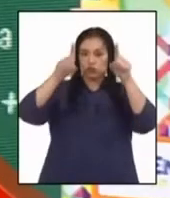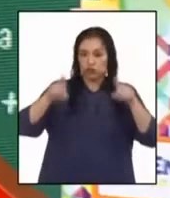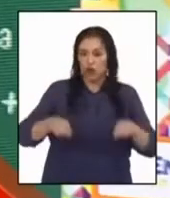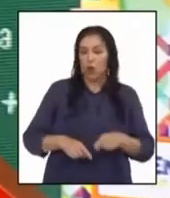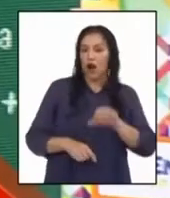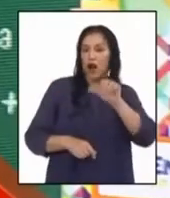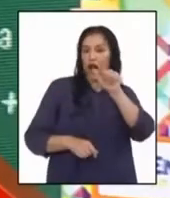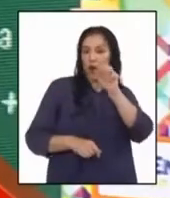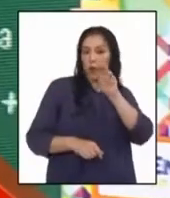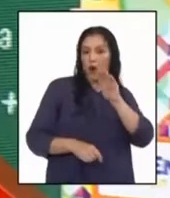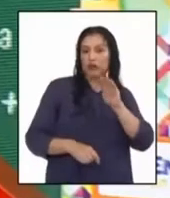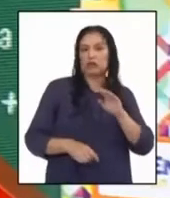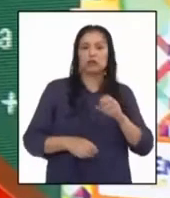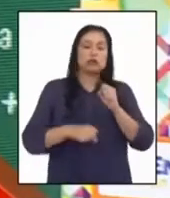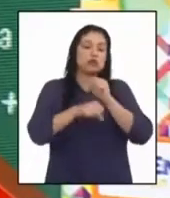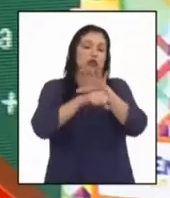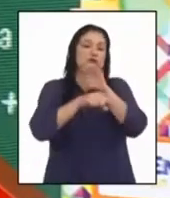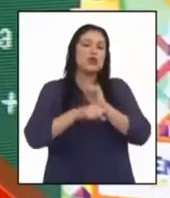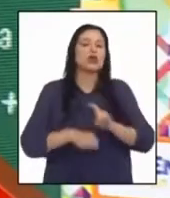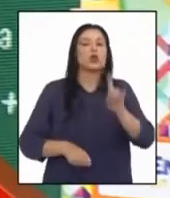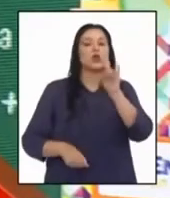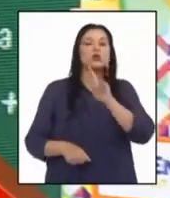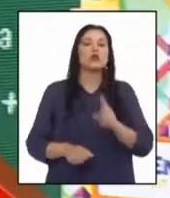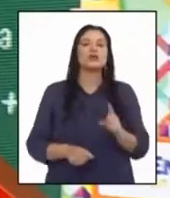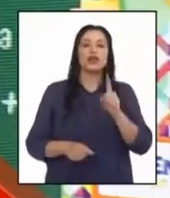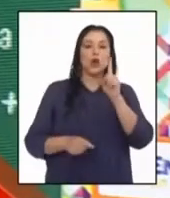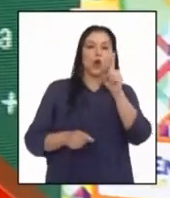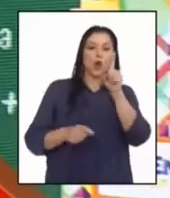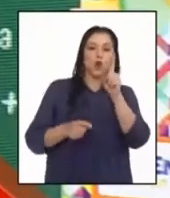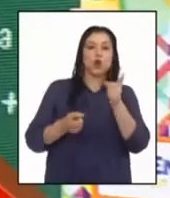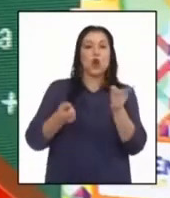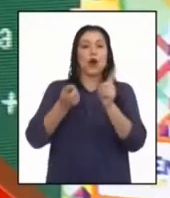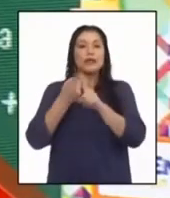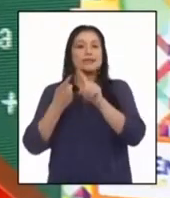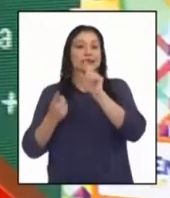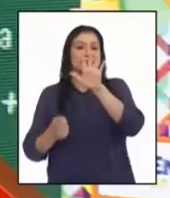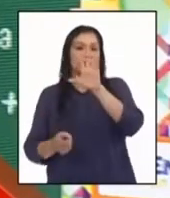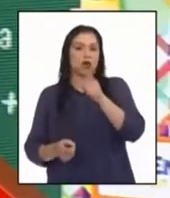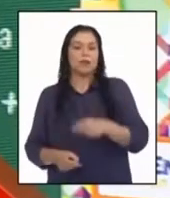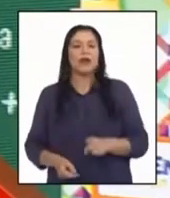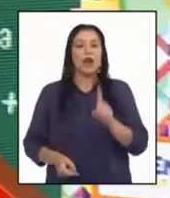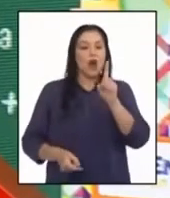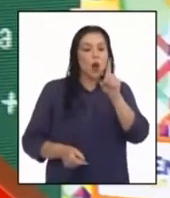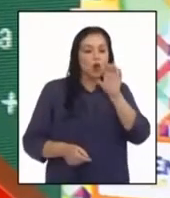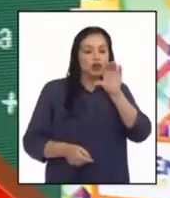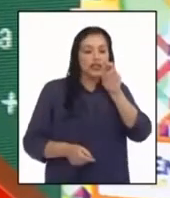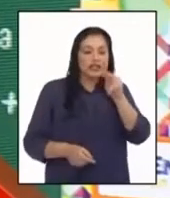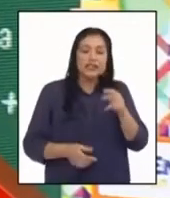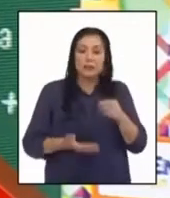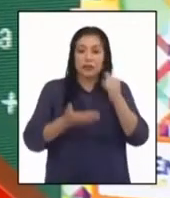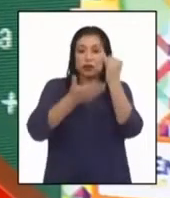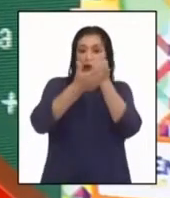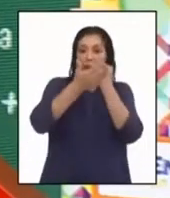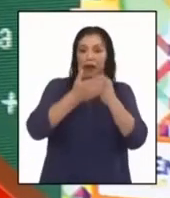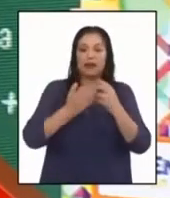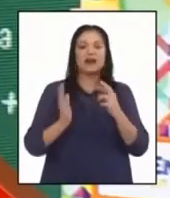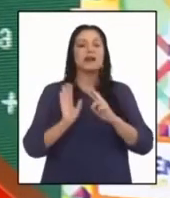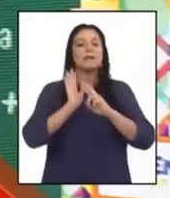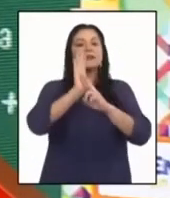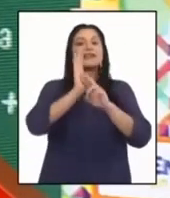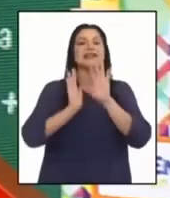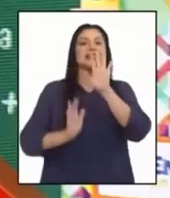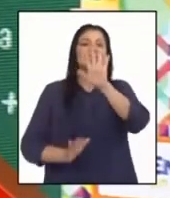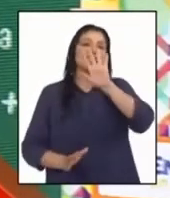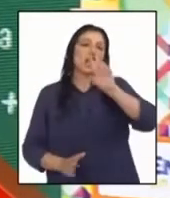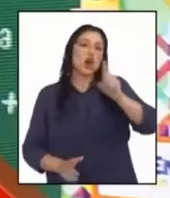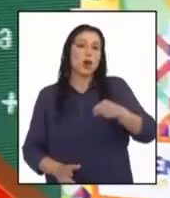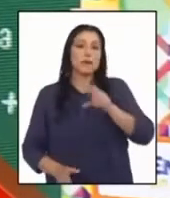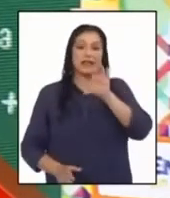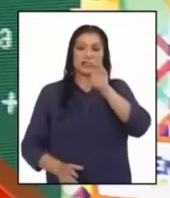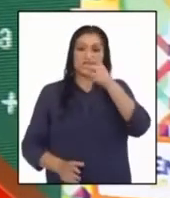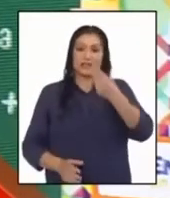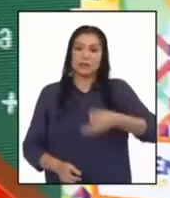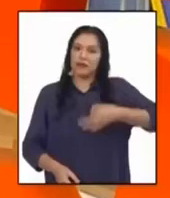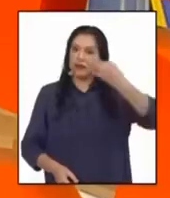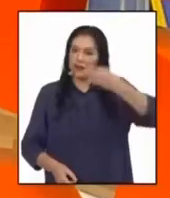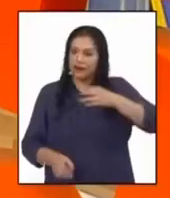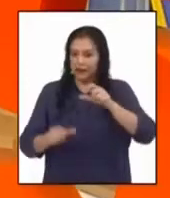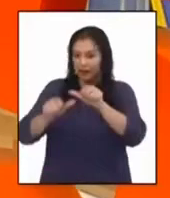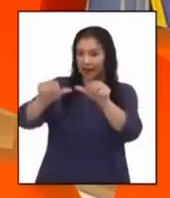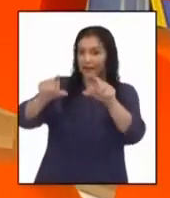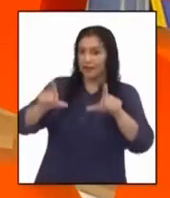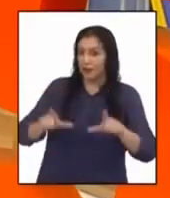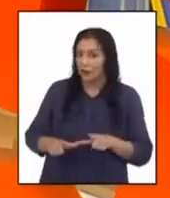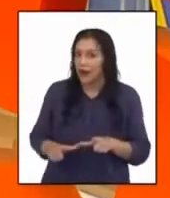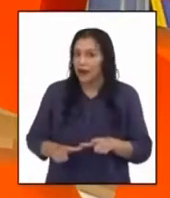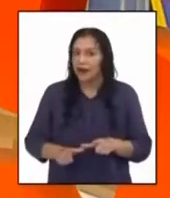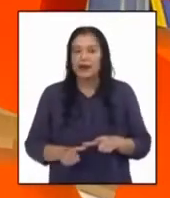A4, sugiero utilizar una escala de 1 a 5 mil. Es decir, un centímetro en el plano representaría a 5 mil centímetros en la realidad.